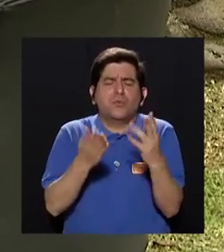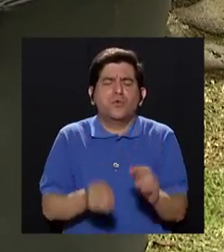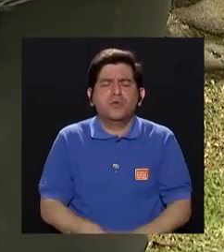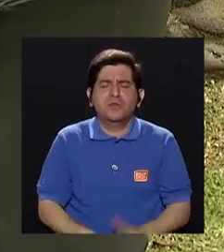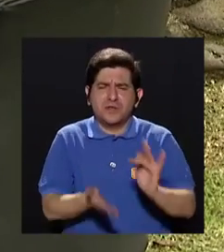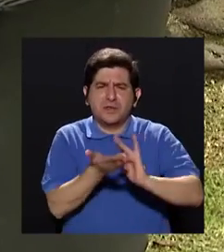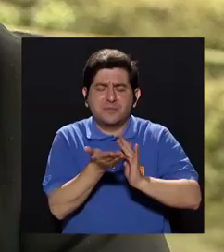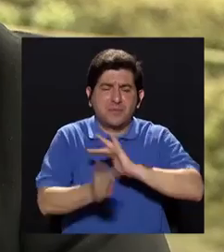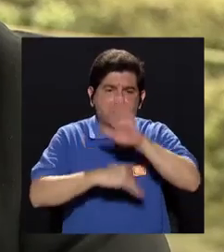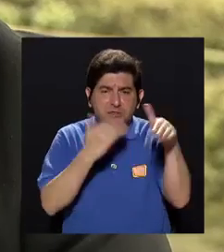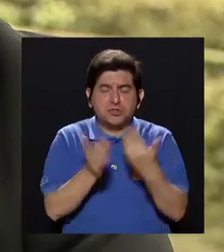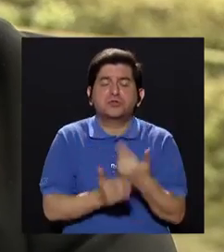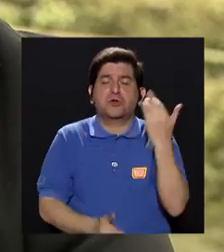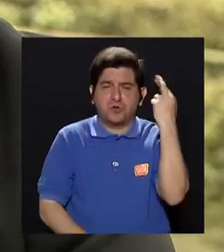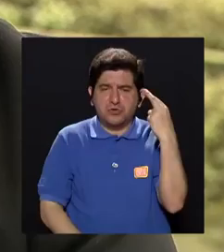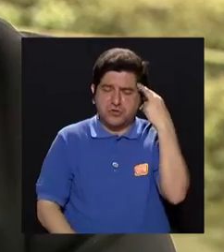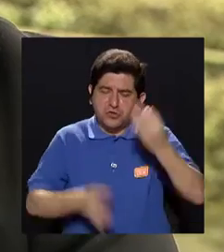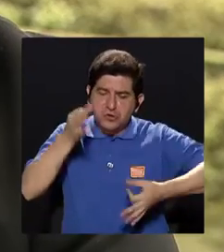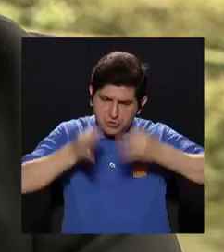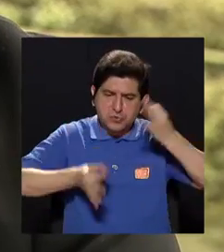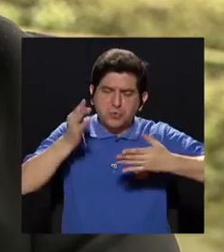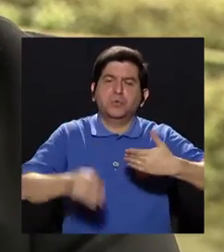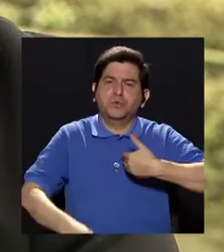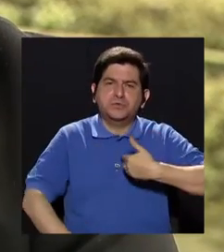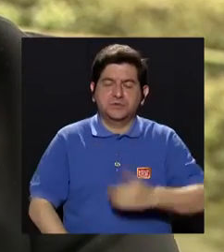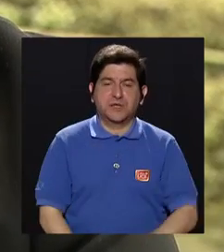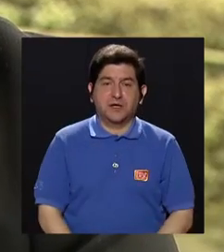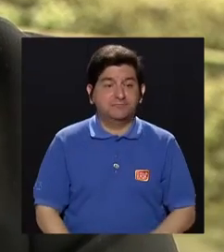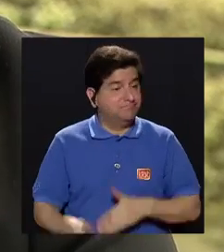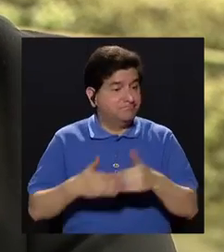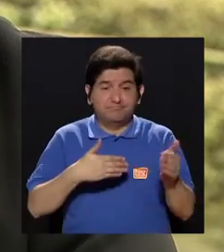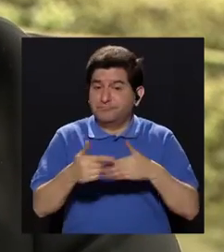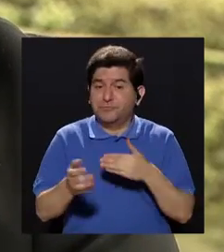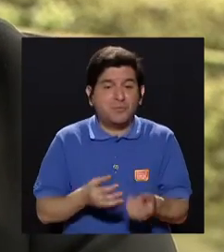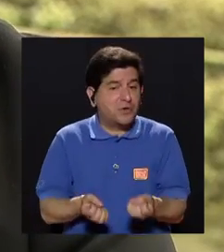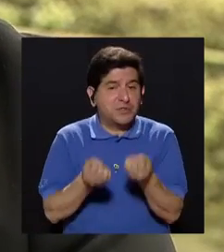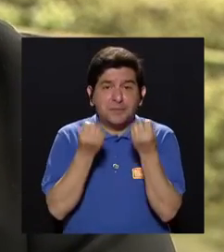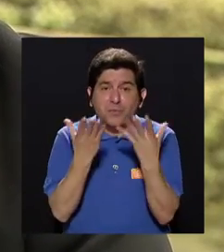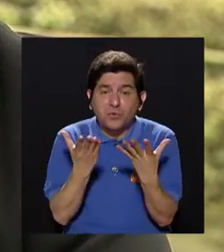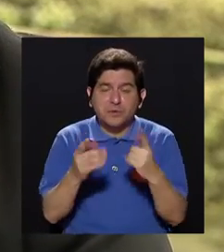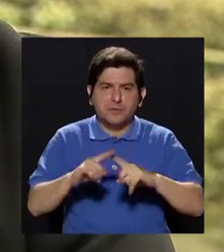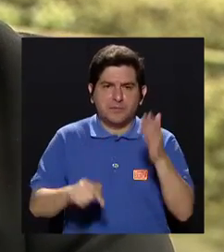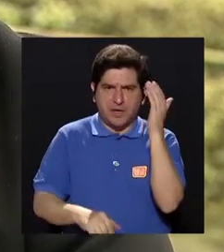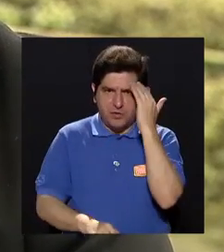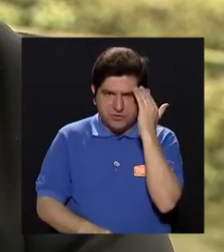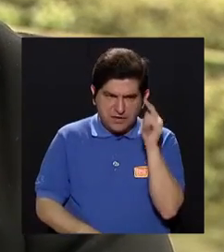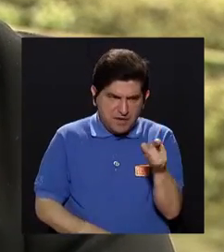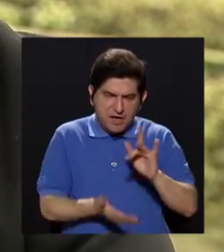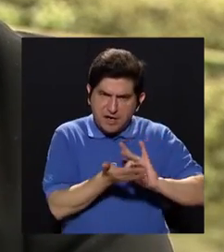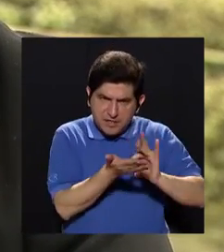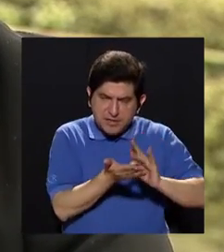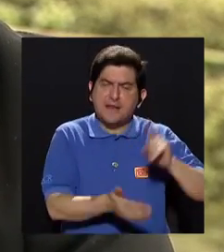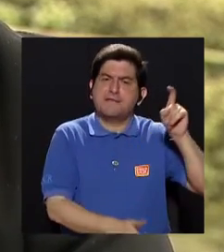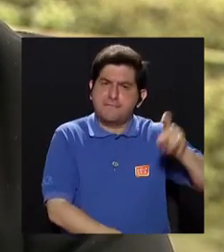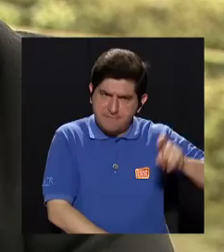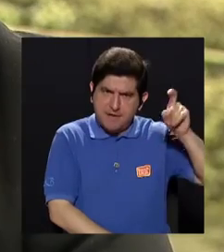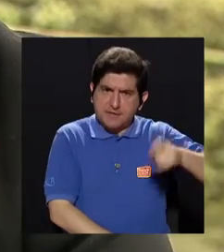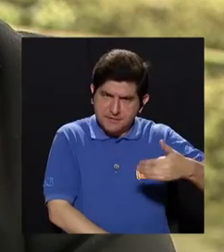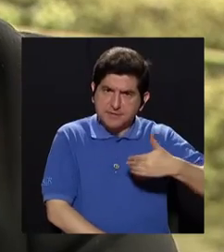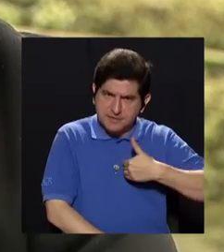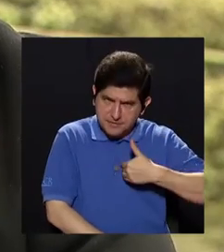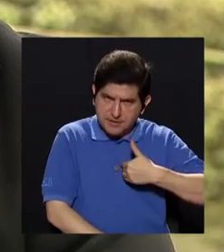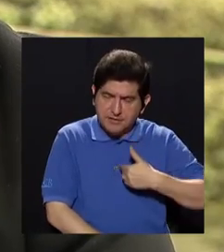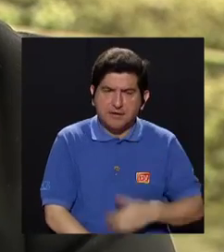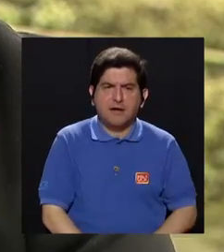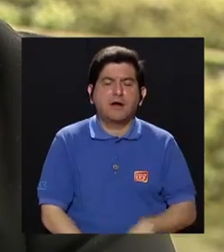muchos medicamentos, es posible que todos estén justificados, ¿verdad? Entonces, aunque sean muchos, lo importante es saber si esos medicamentos son